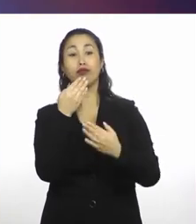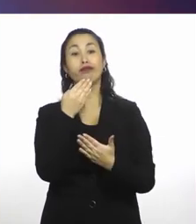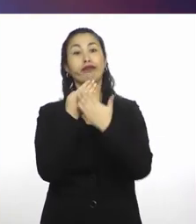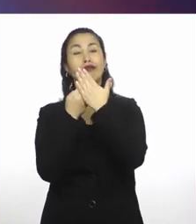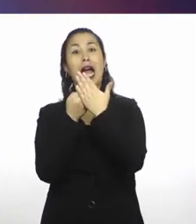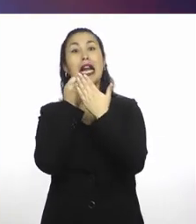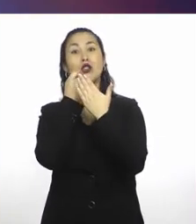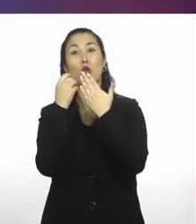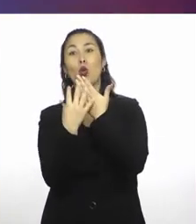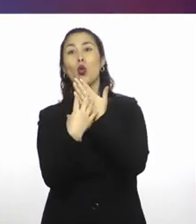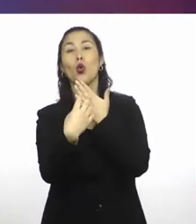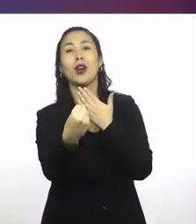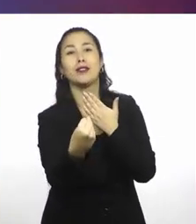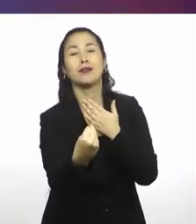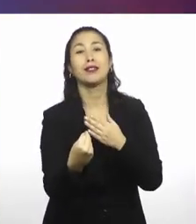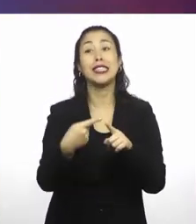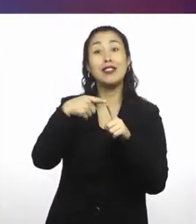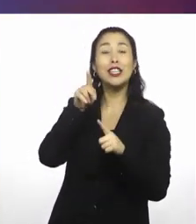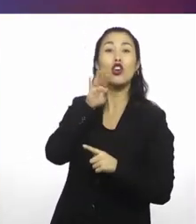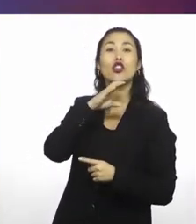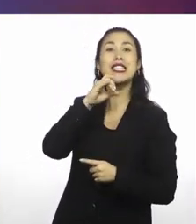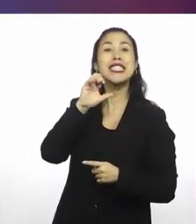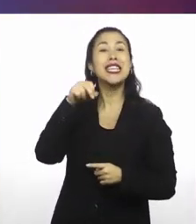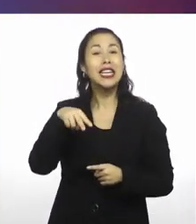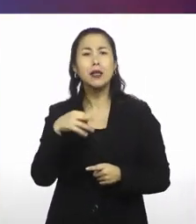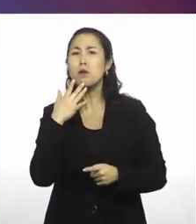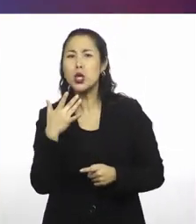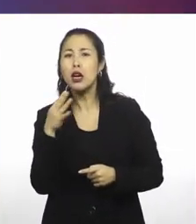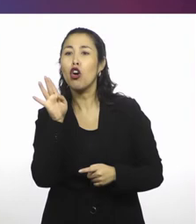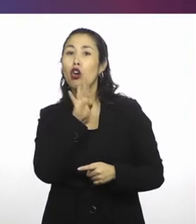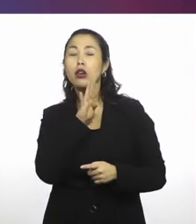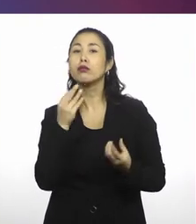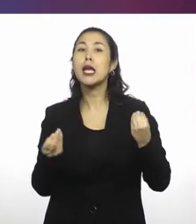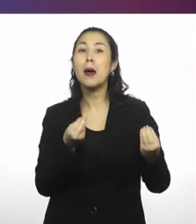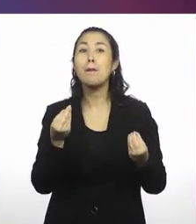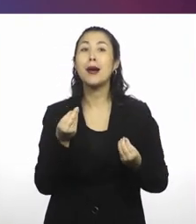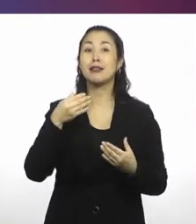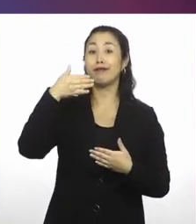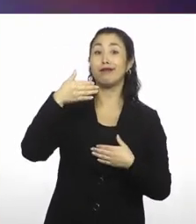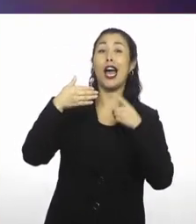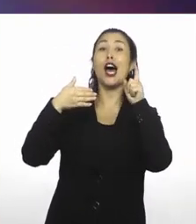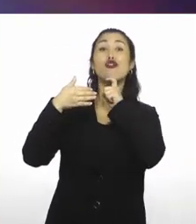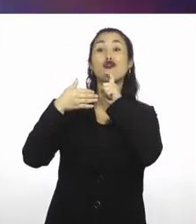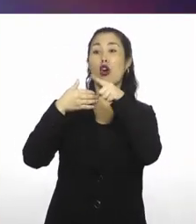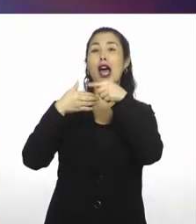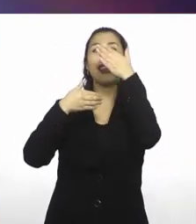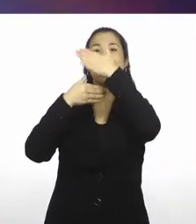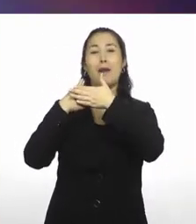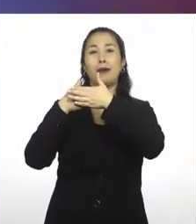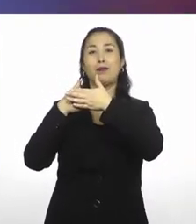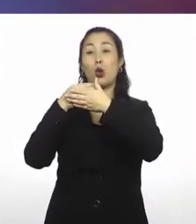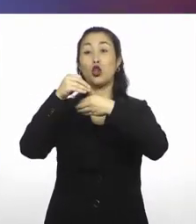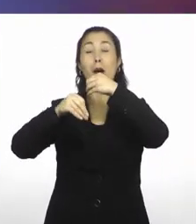En el caso del color cian es porque estamos haciéndole sombra al color rojo. Cada vez que mezclamos dos